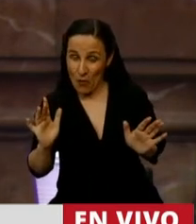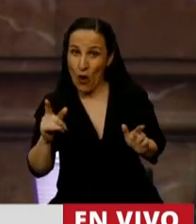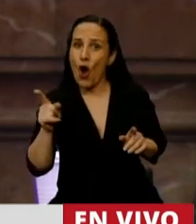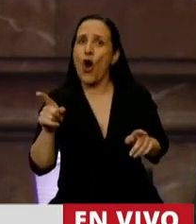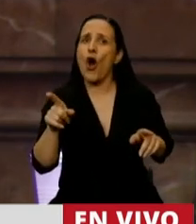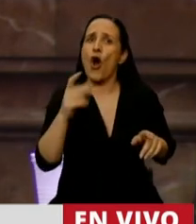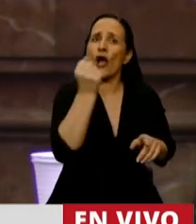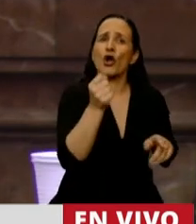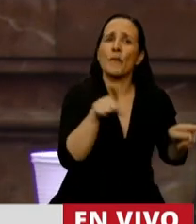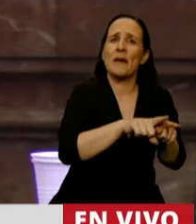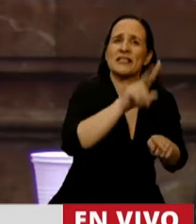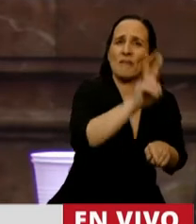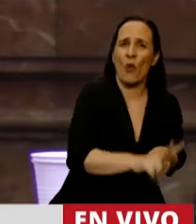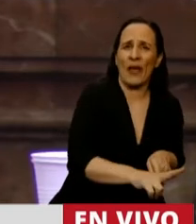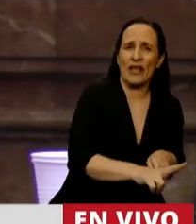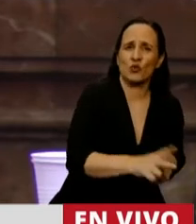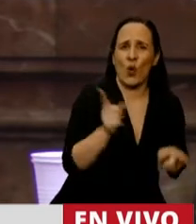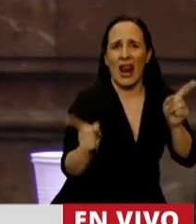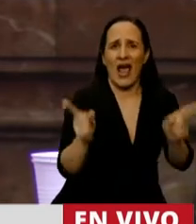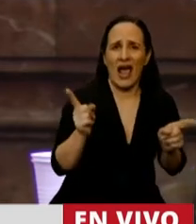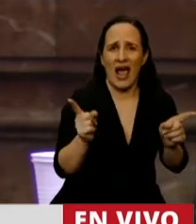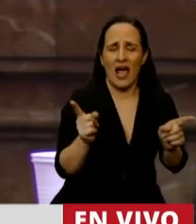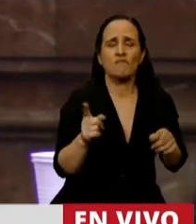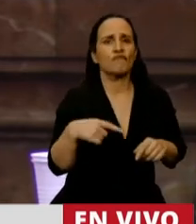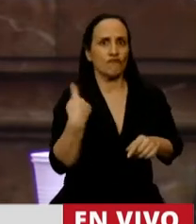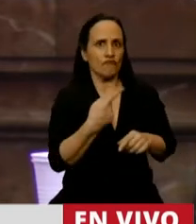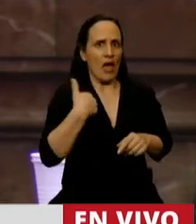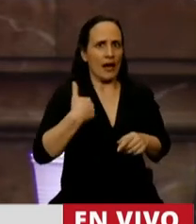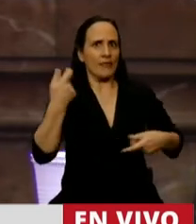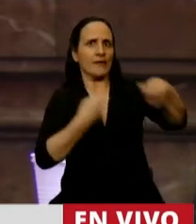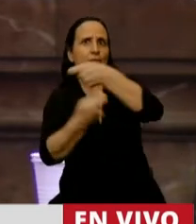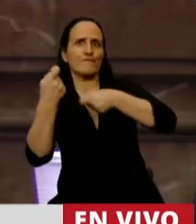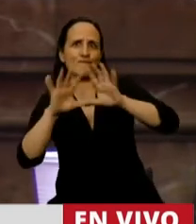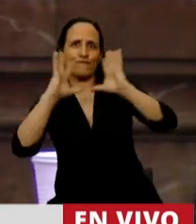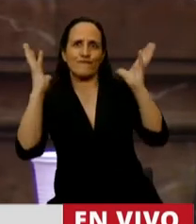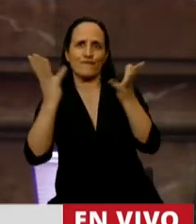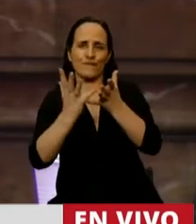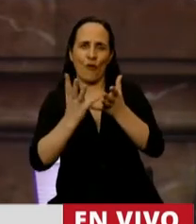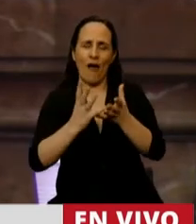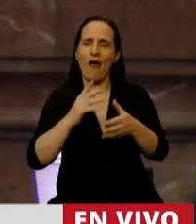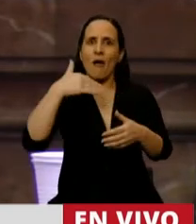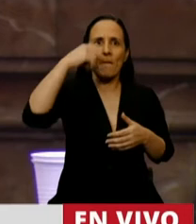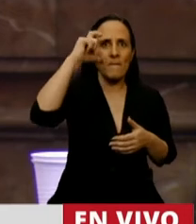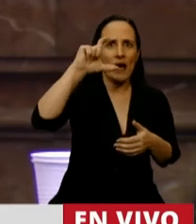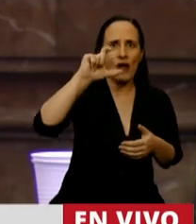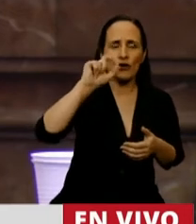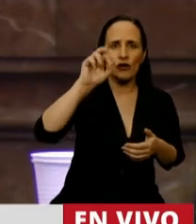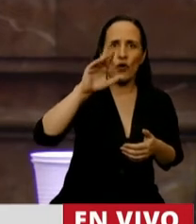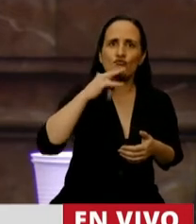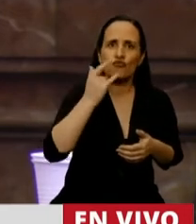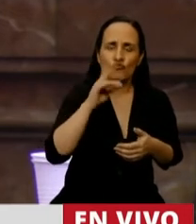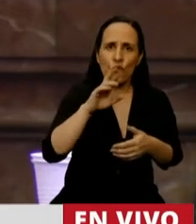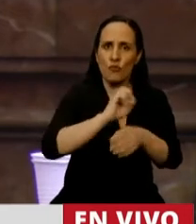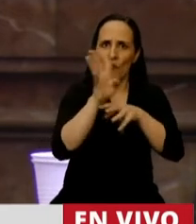la de Venezuela? ¿Vamos a insertarnos al mundo? ¿Vamos a integrar plenamente el marco sur? ¿O vamos a sostener las